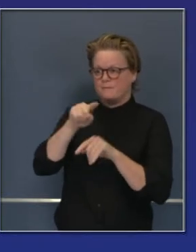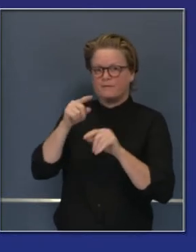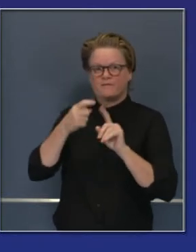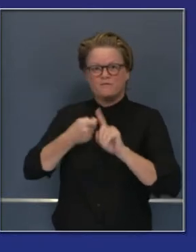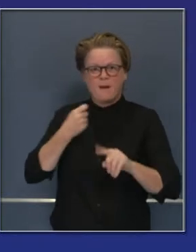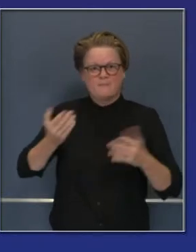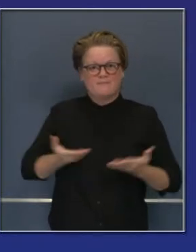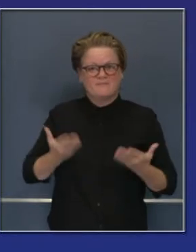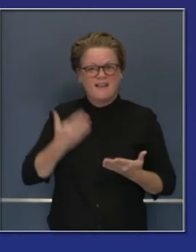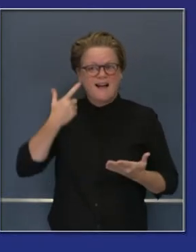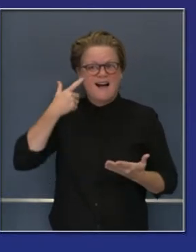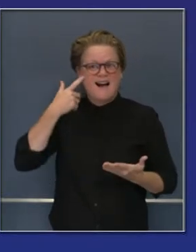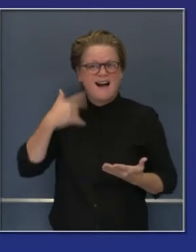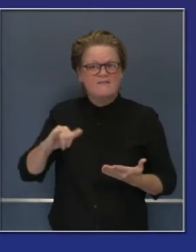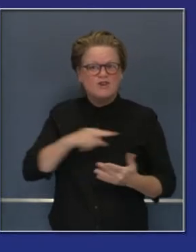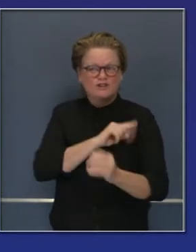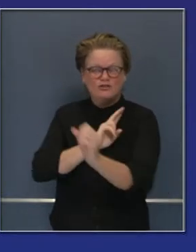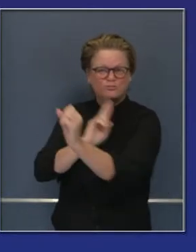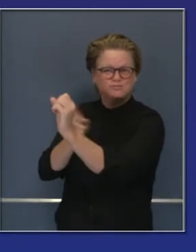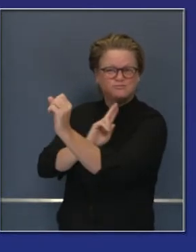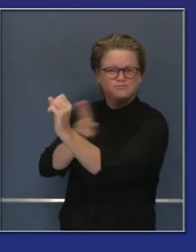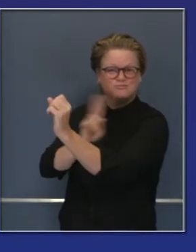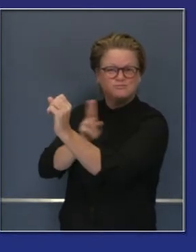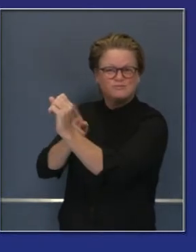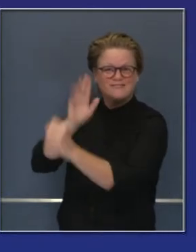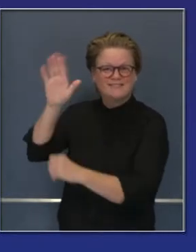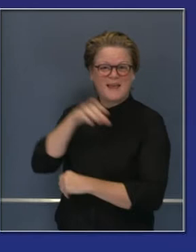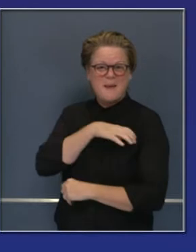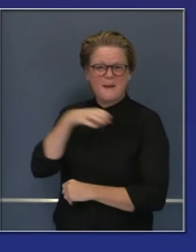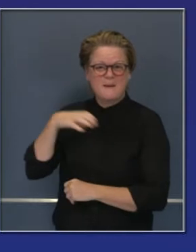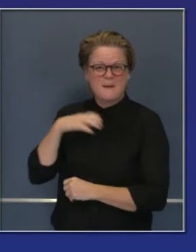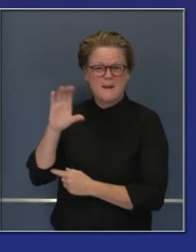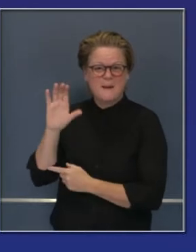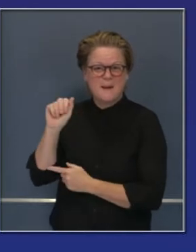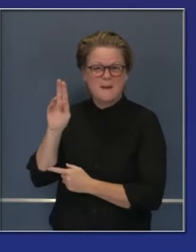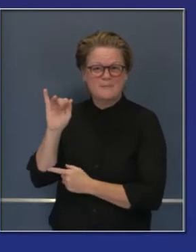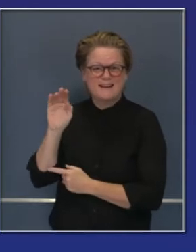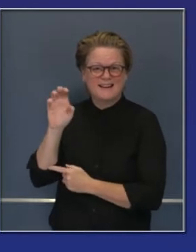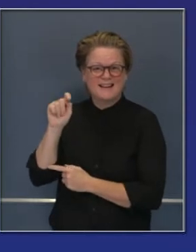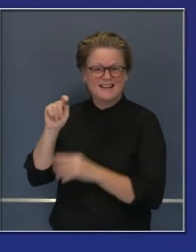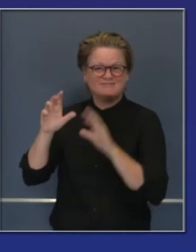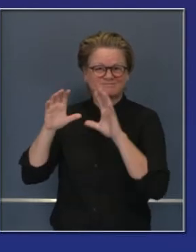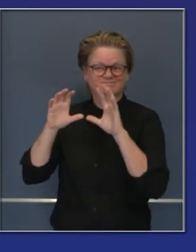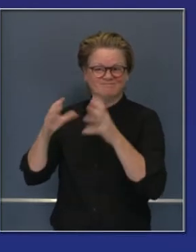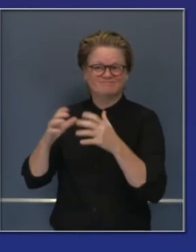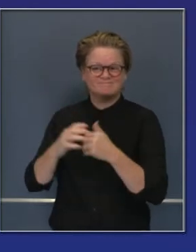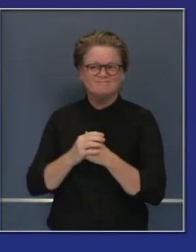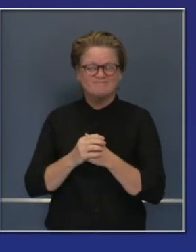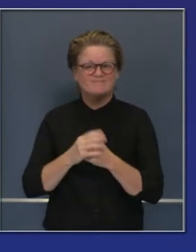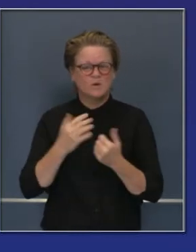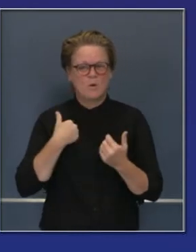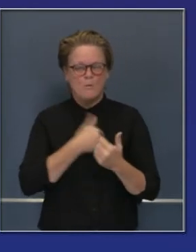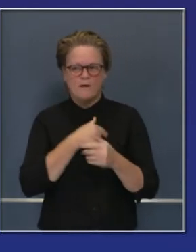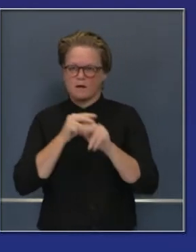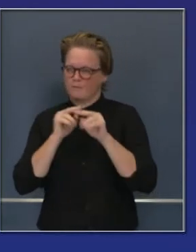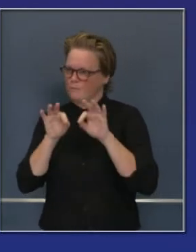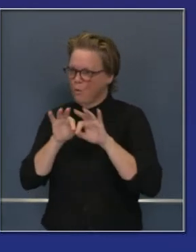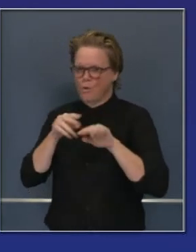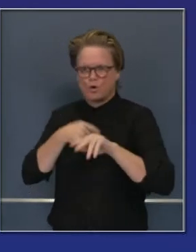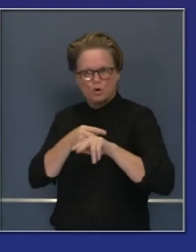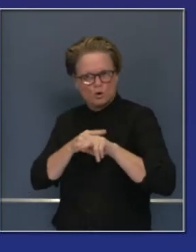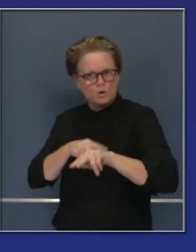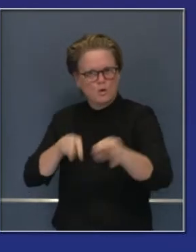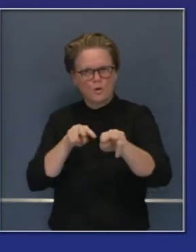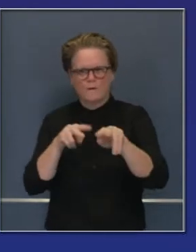administración presidencial, siguiendo adelante con la seguridad y pericia. Expertos en seguridad y equidad,